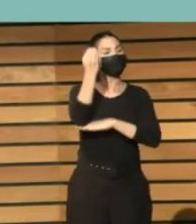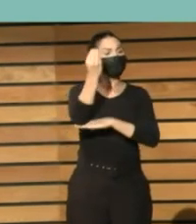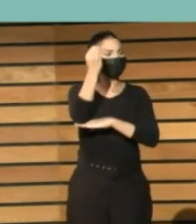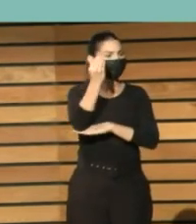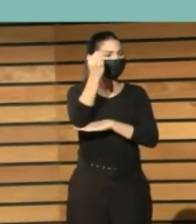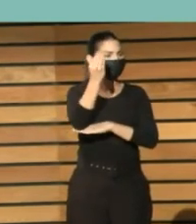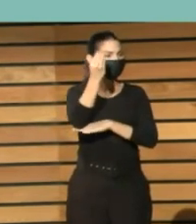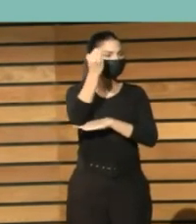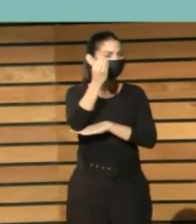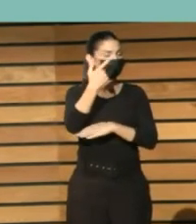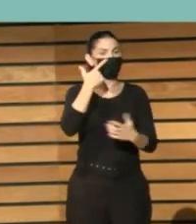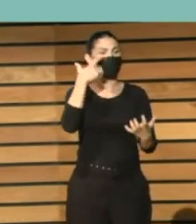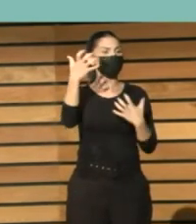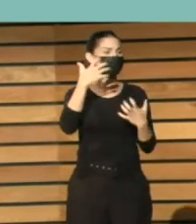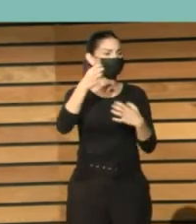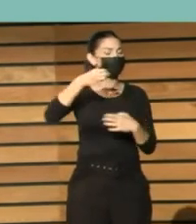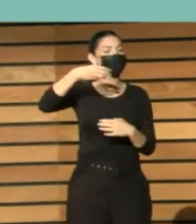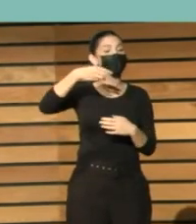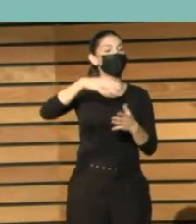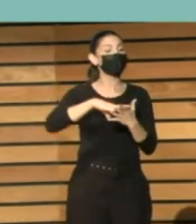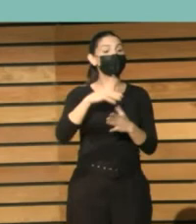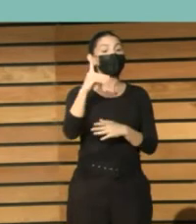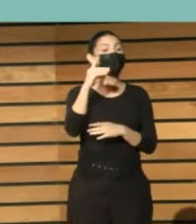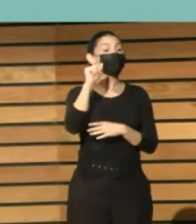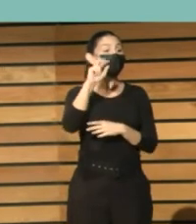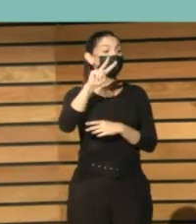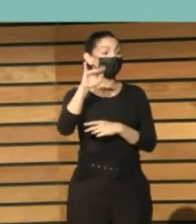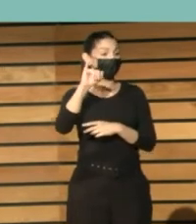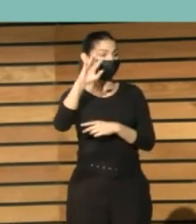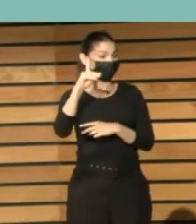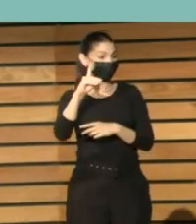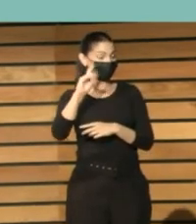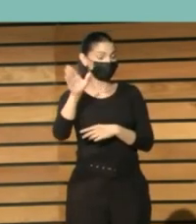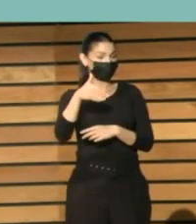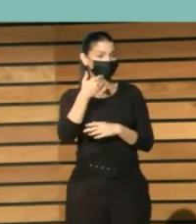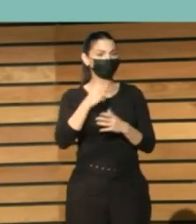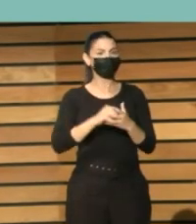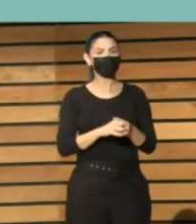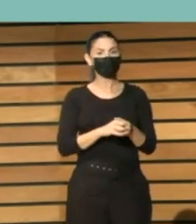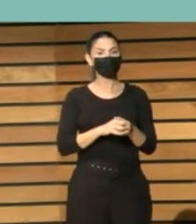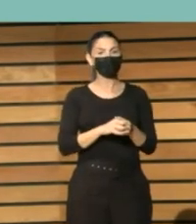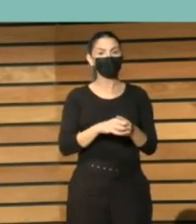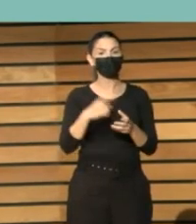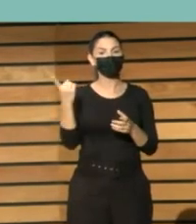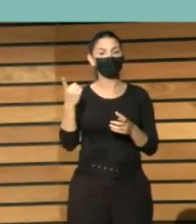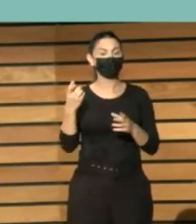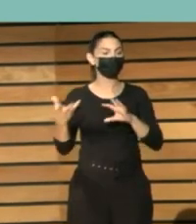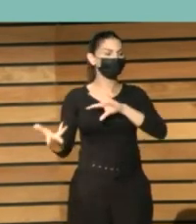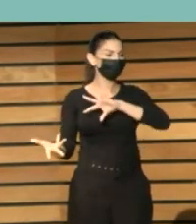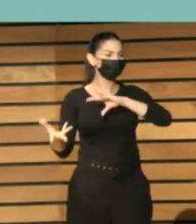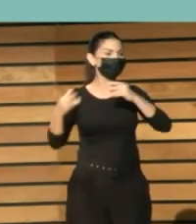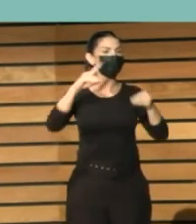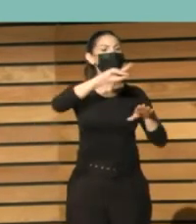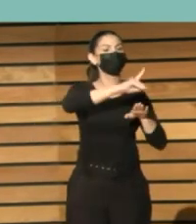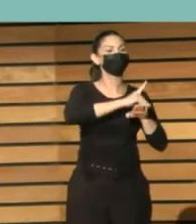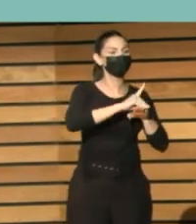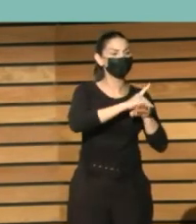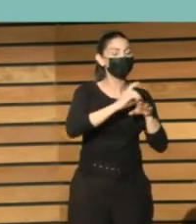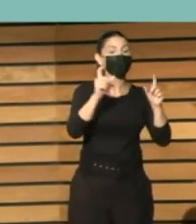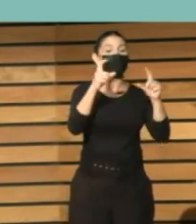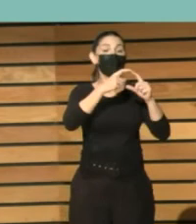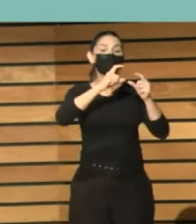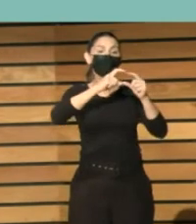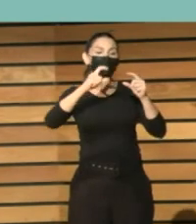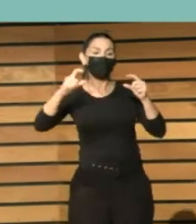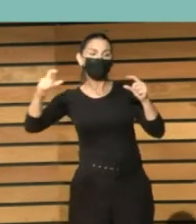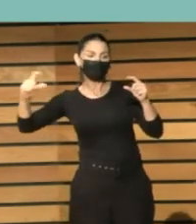En el centro podemos ver cómo se trabaja, cómo se está digitalizando una diapositiva, con